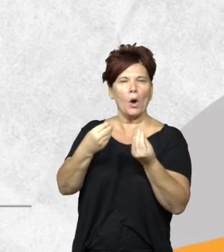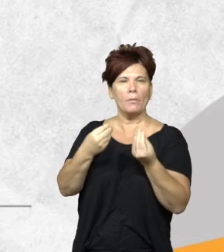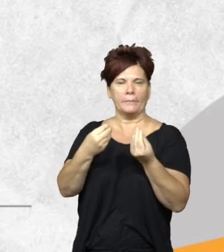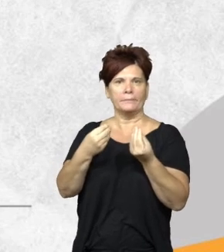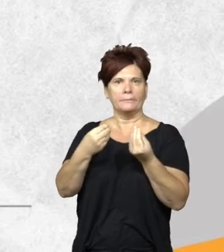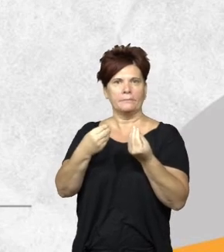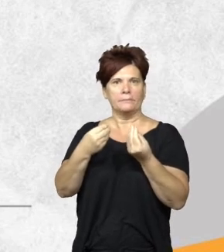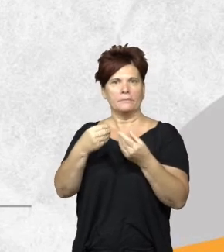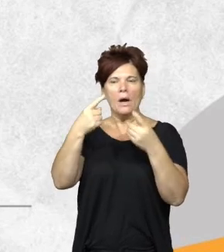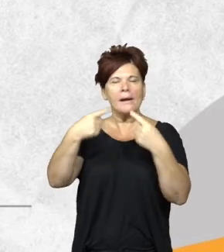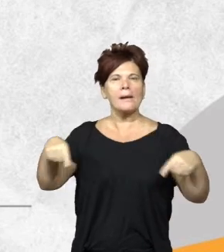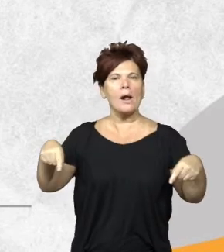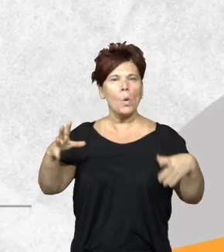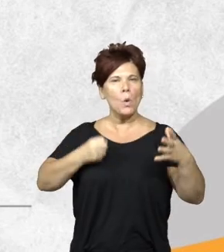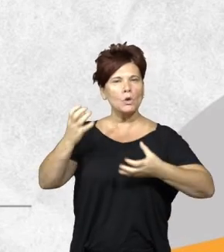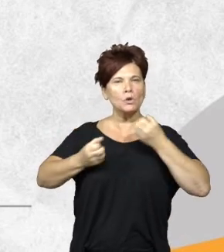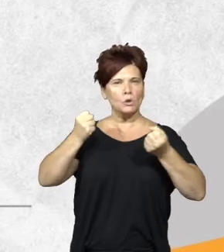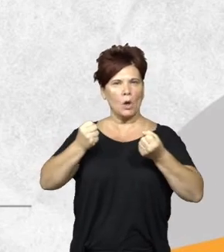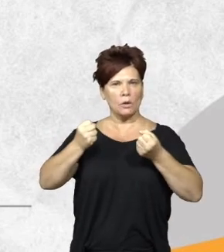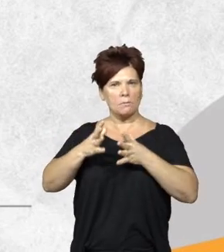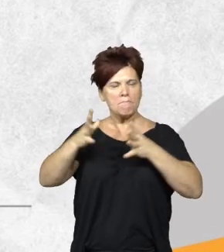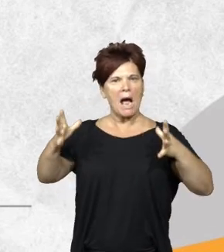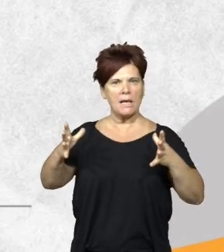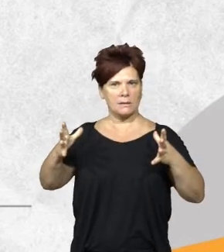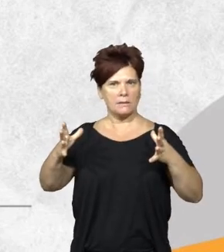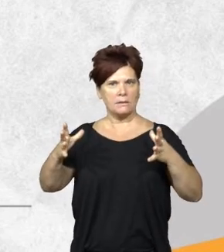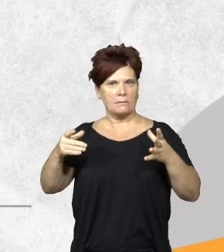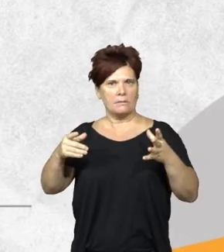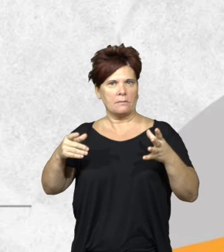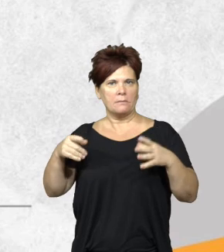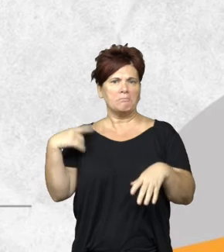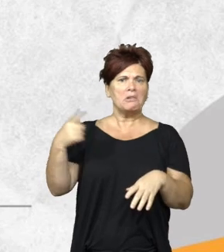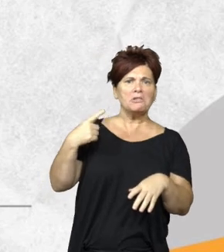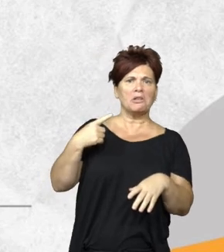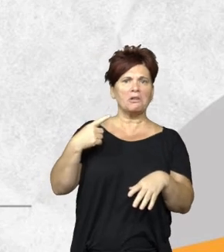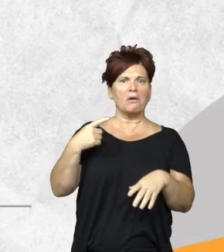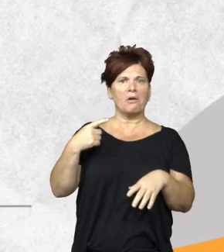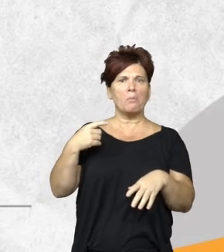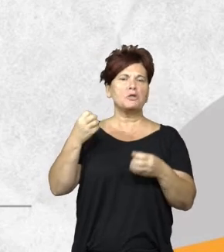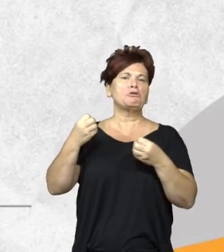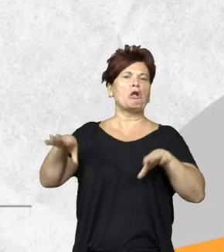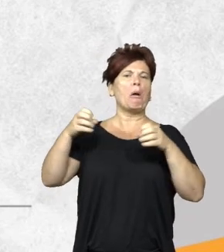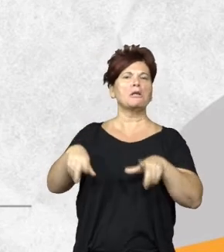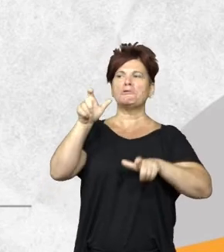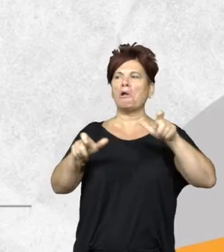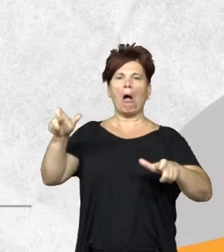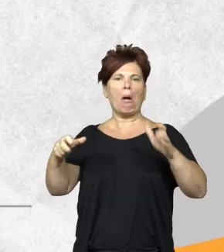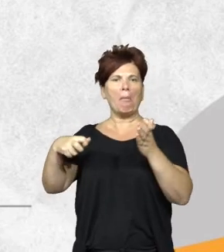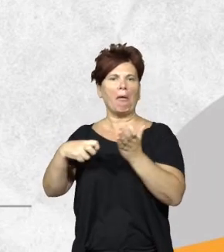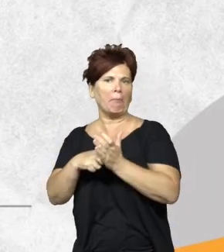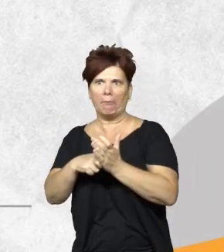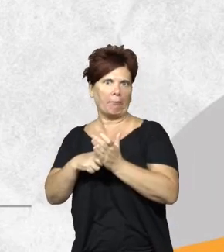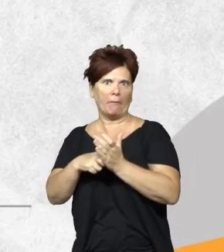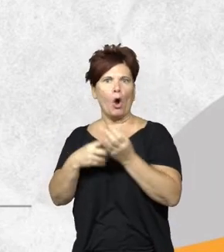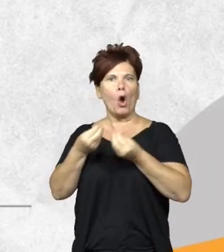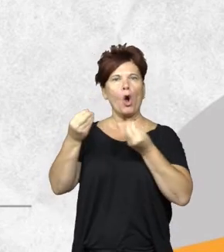maximizar nuestros recursos es algo que todos hemos coincidido es que tenemos pocos vehículos a nadie nos sobran ni los inspectores ni los vehículos ¿cómo maximizamos las inspecciones